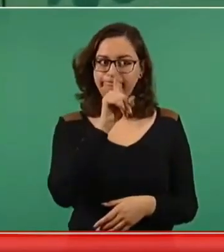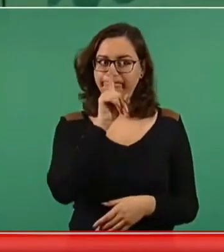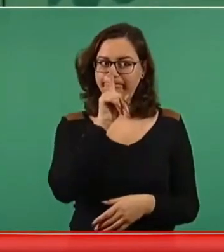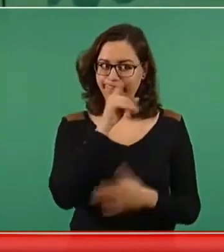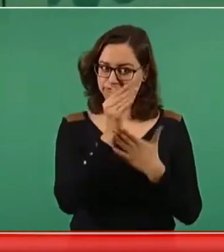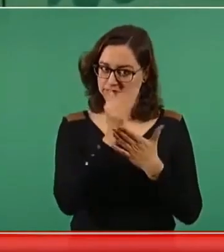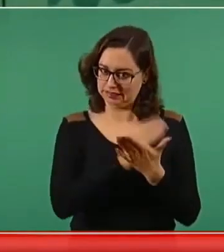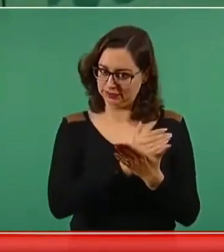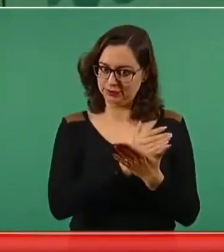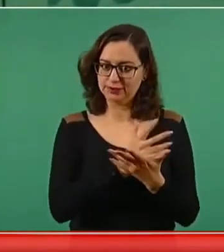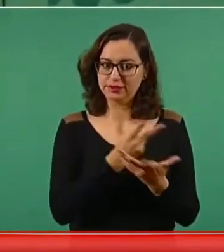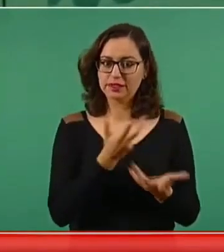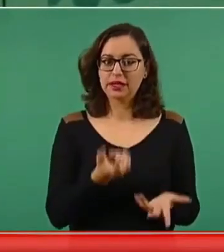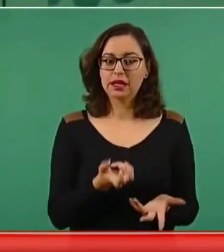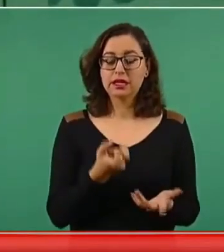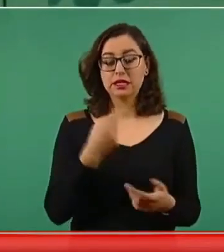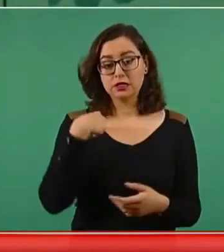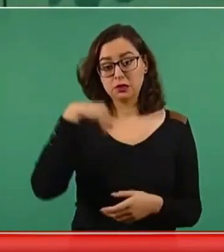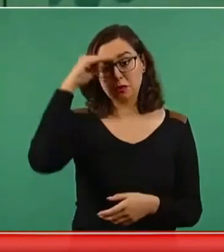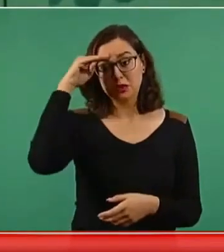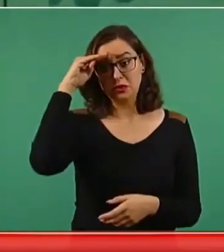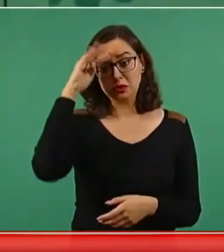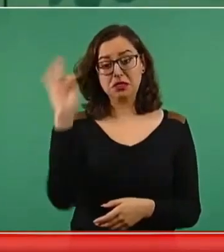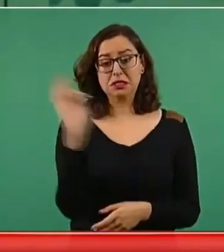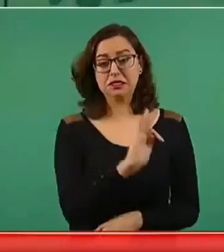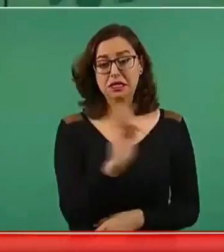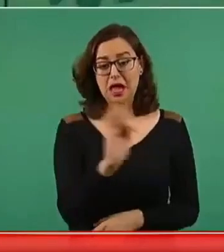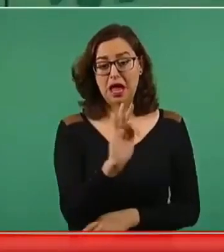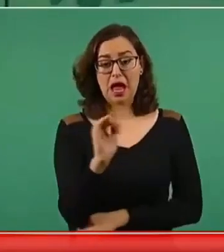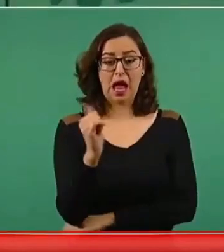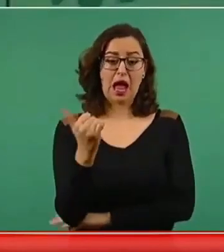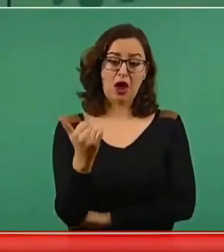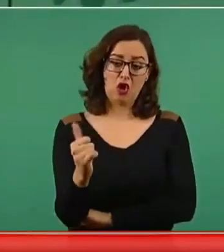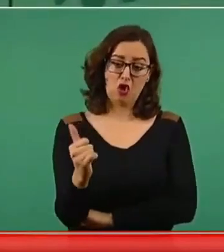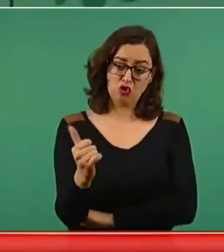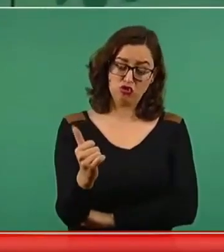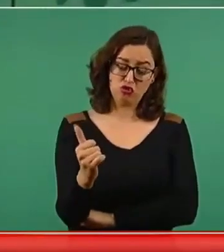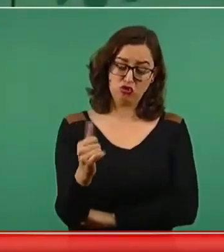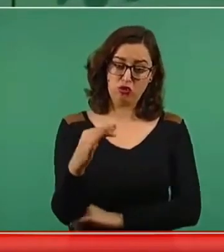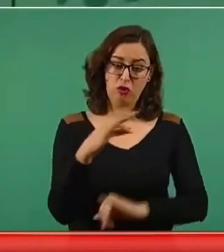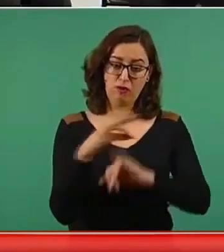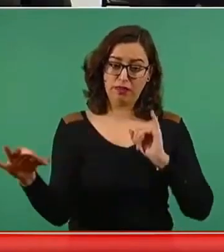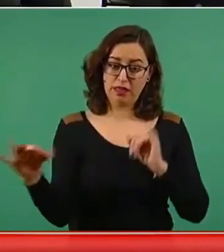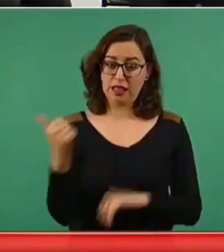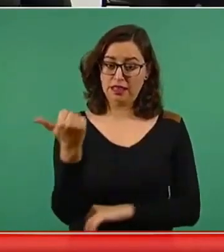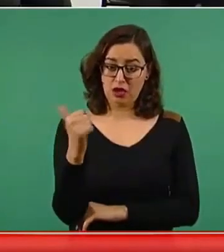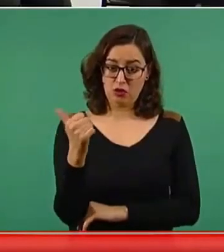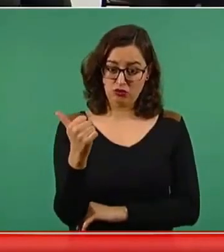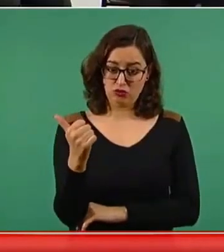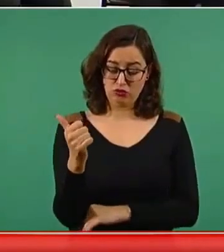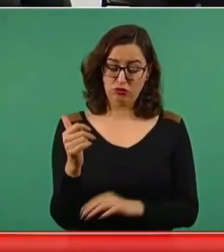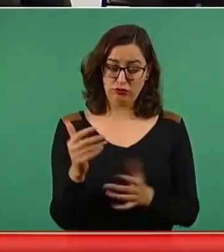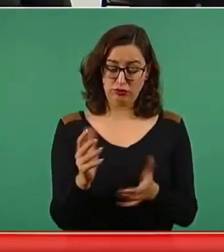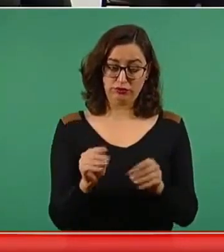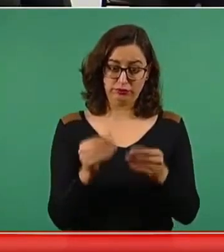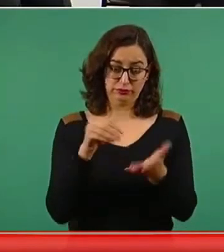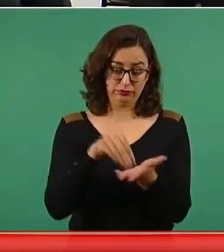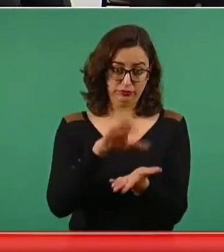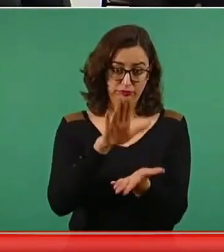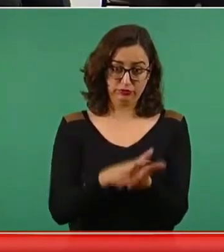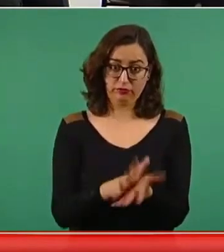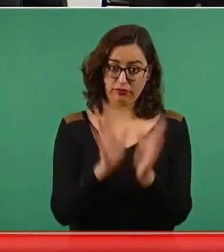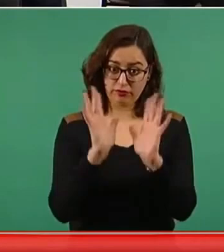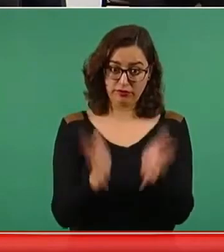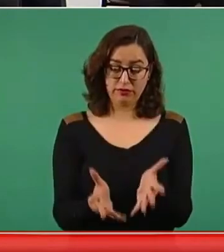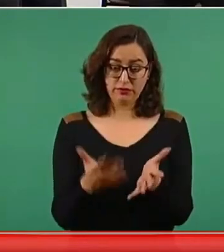la primera semana de agosto, finales de agosto, para que esté el libro